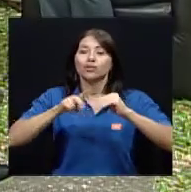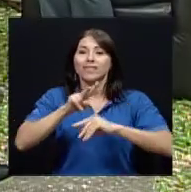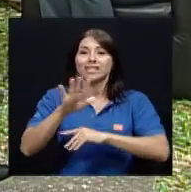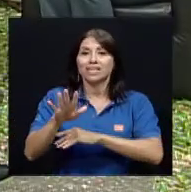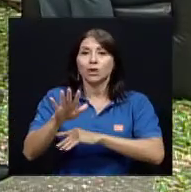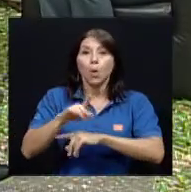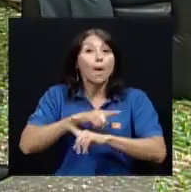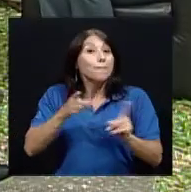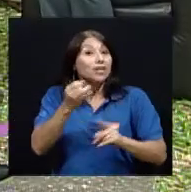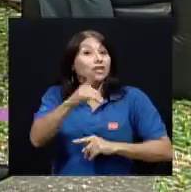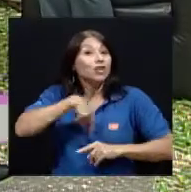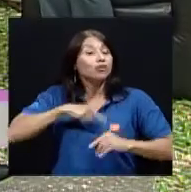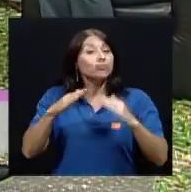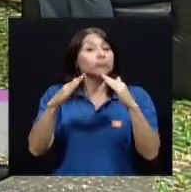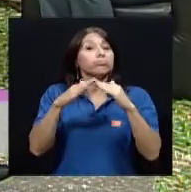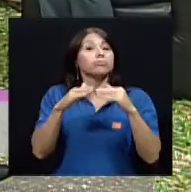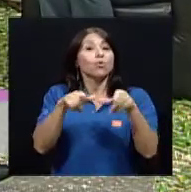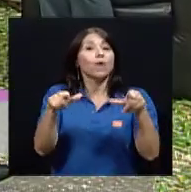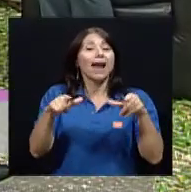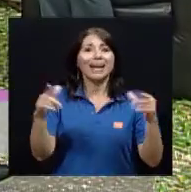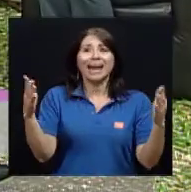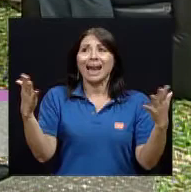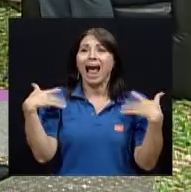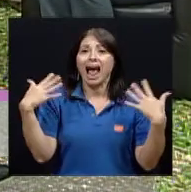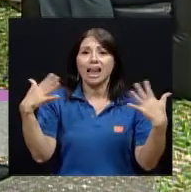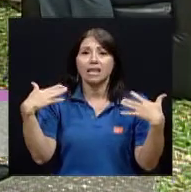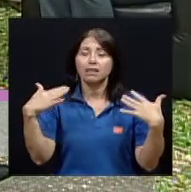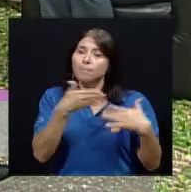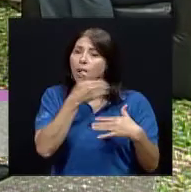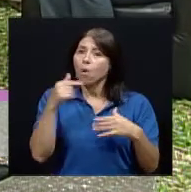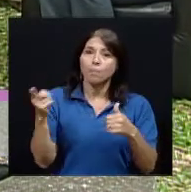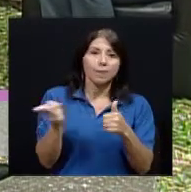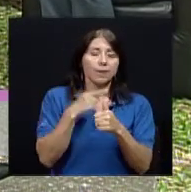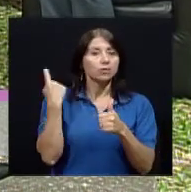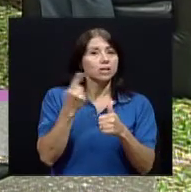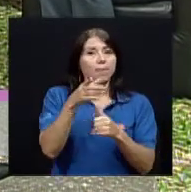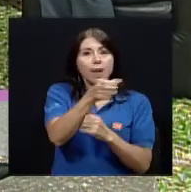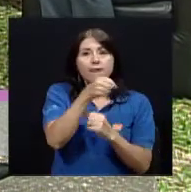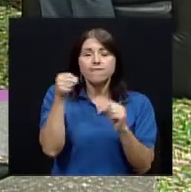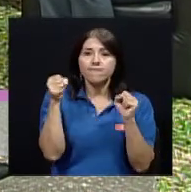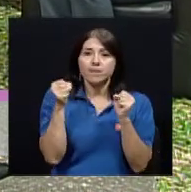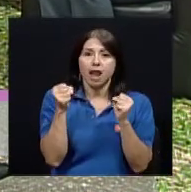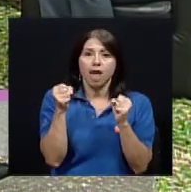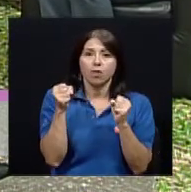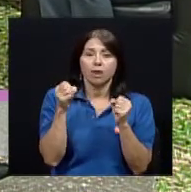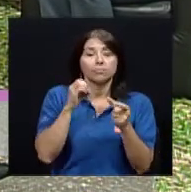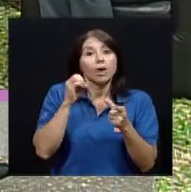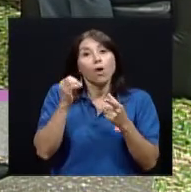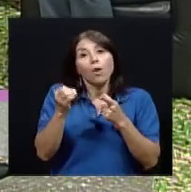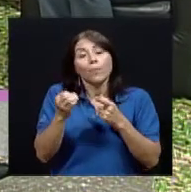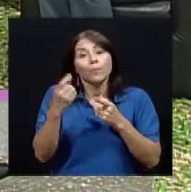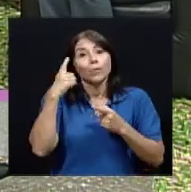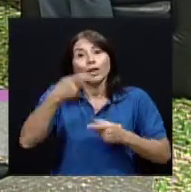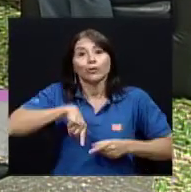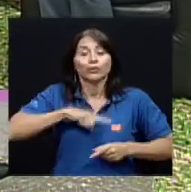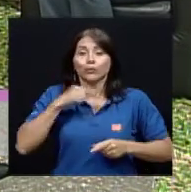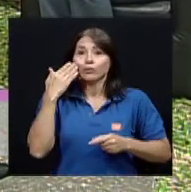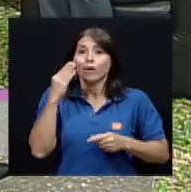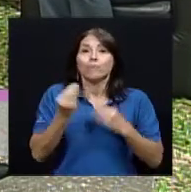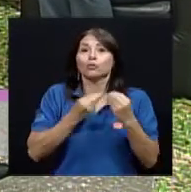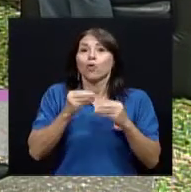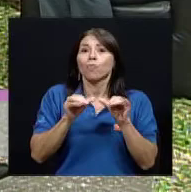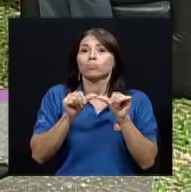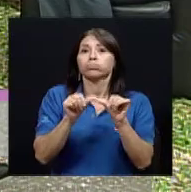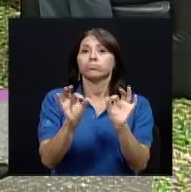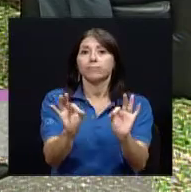un lugar caliente lo ideal sería que esté siempre en la refrigeradora o si estamos en época de verano porque porque no podríamos asegurar la estabilidad del